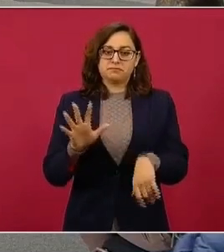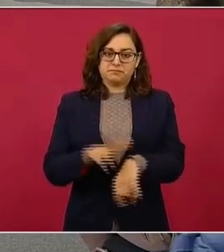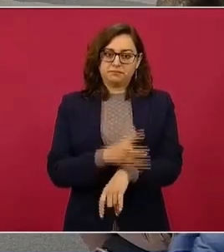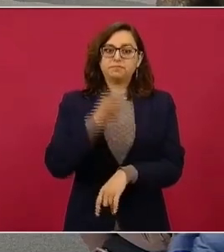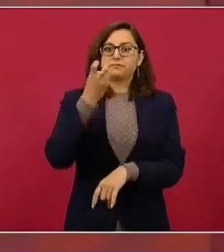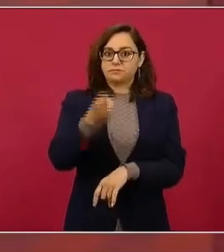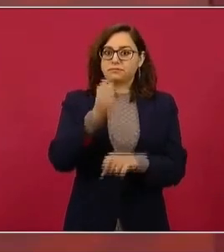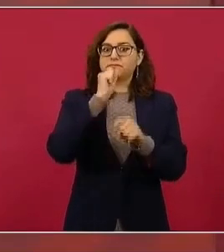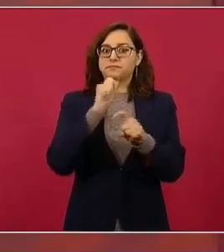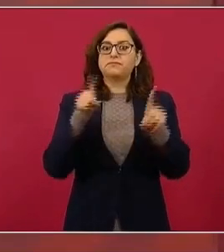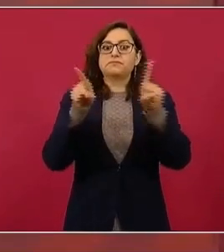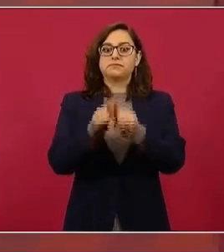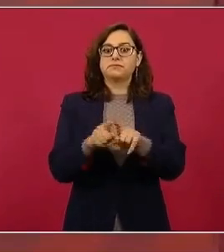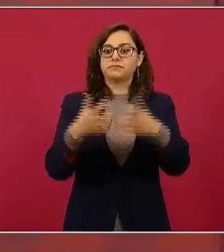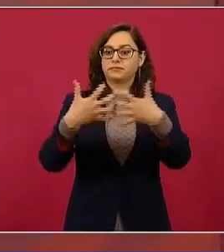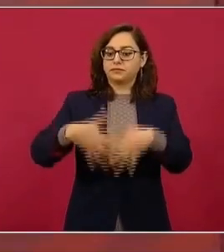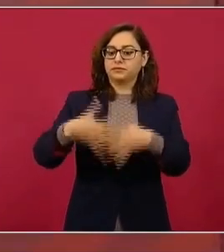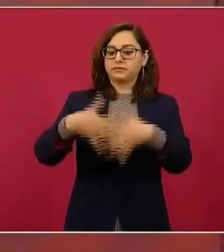refinería,